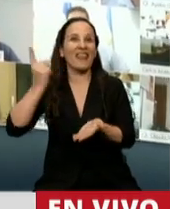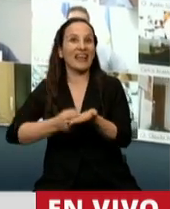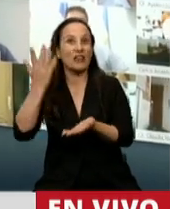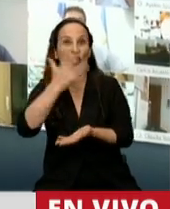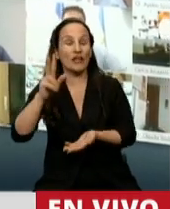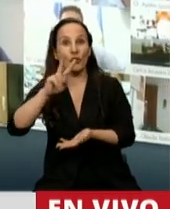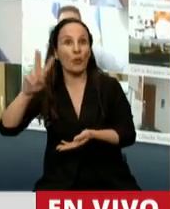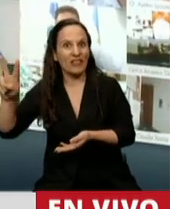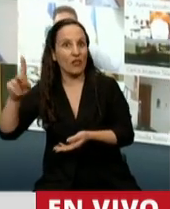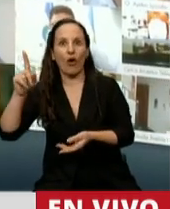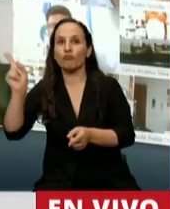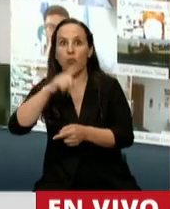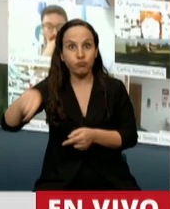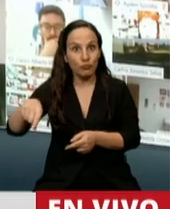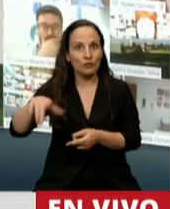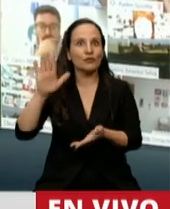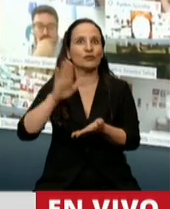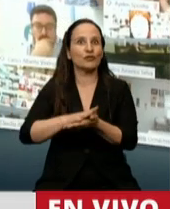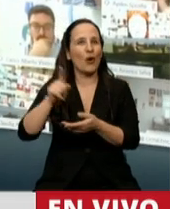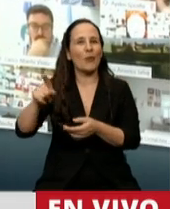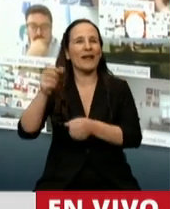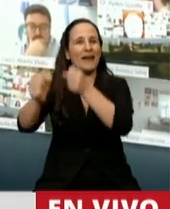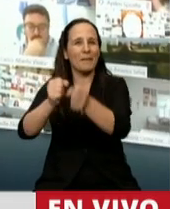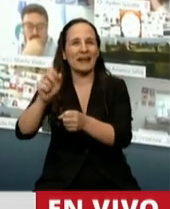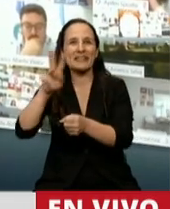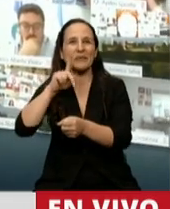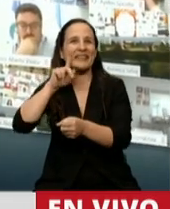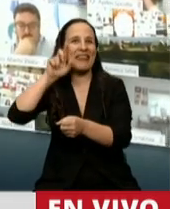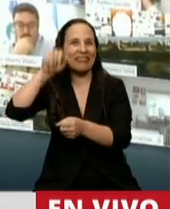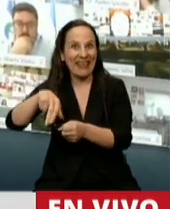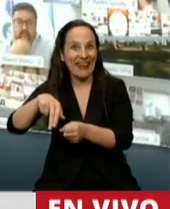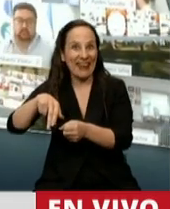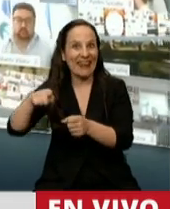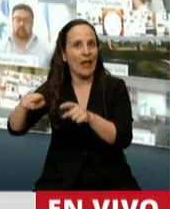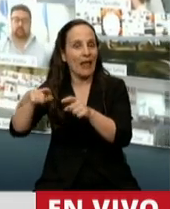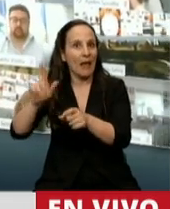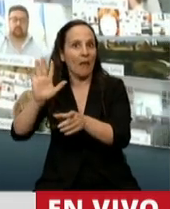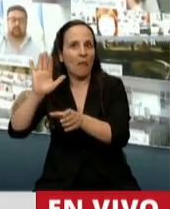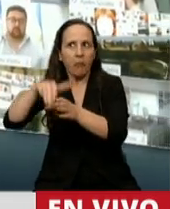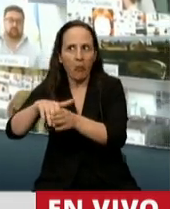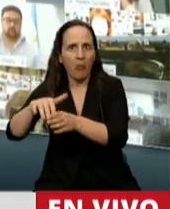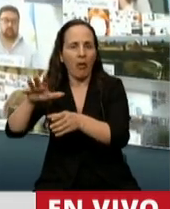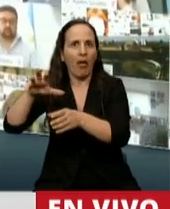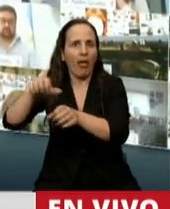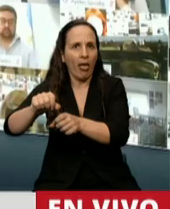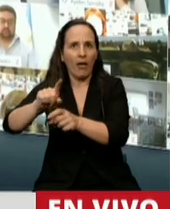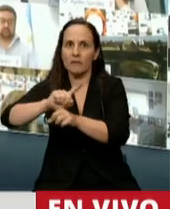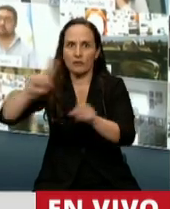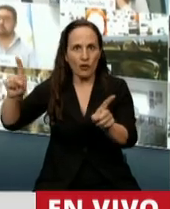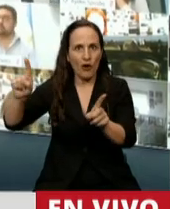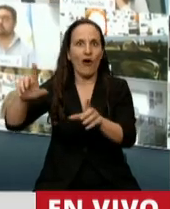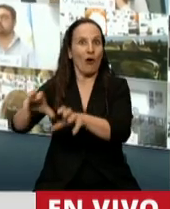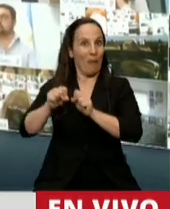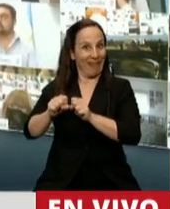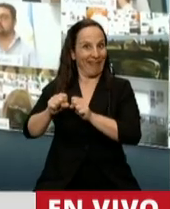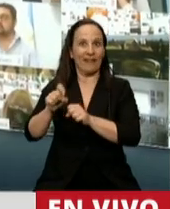522, el de intervención de Vicentín. No por la empresa en sí, sino porque es una decisión que iba a contramano